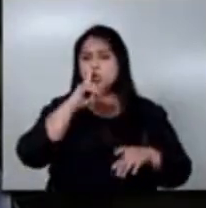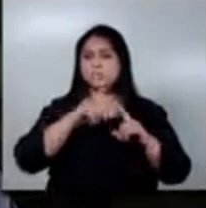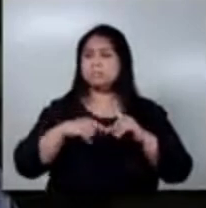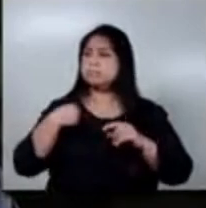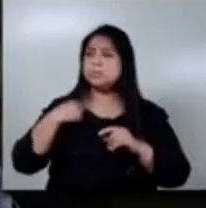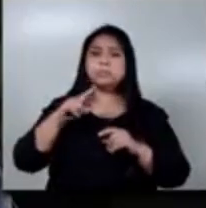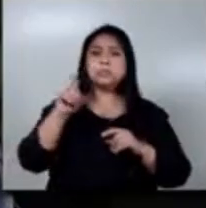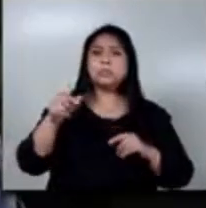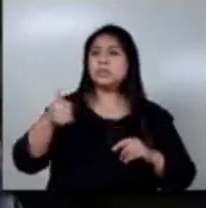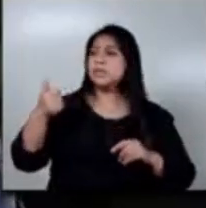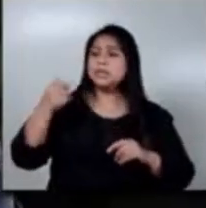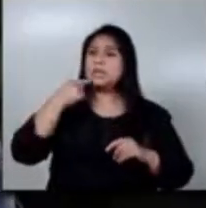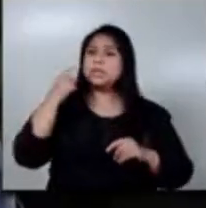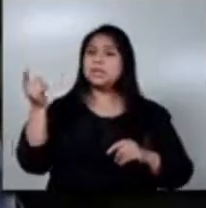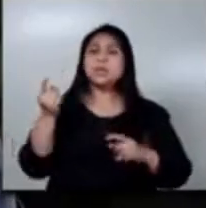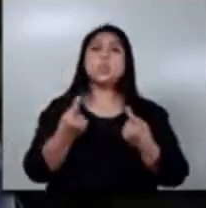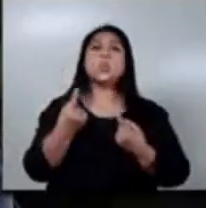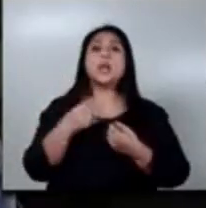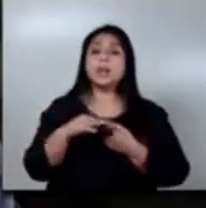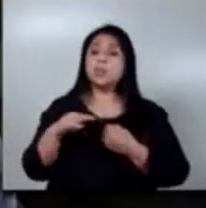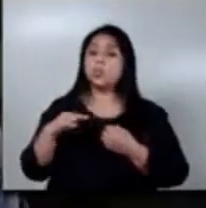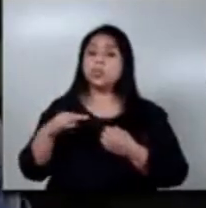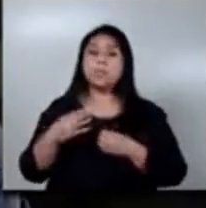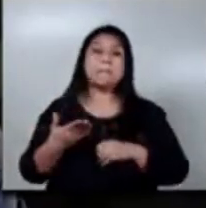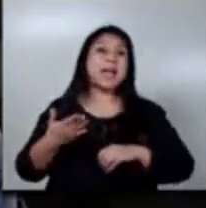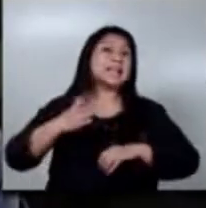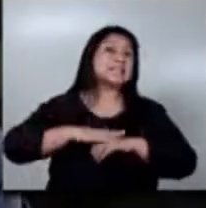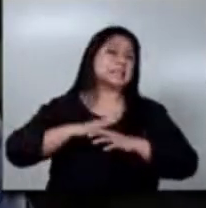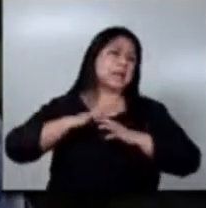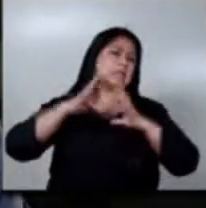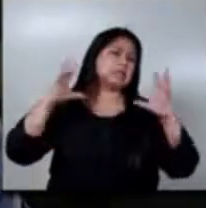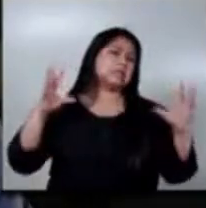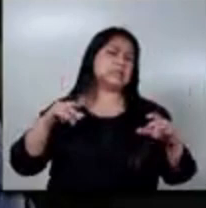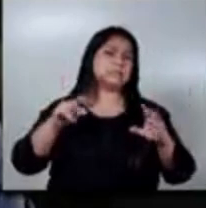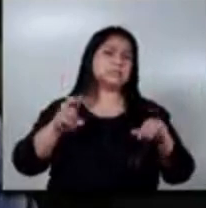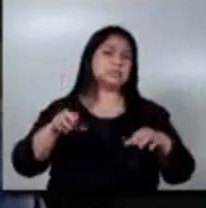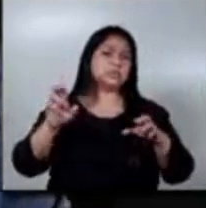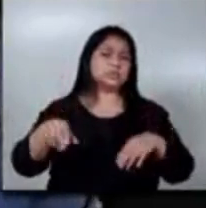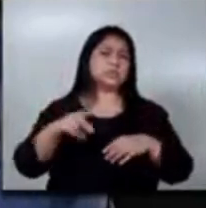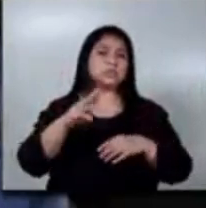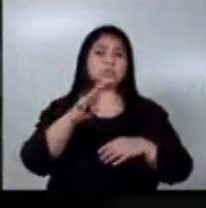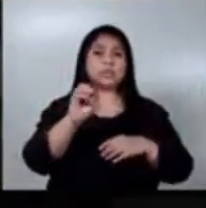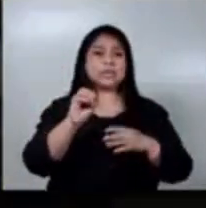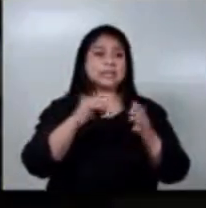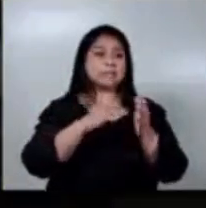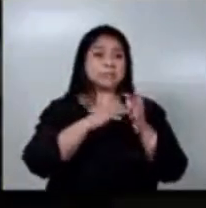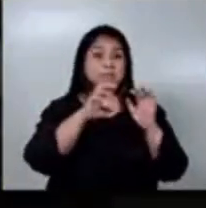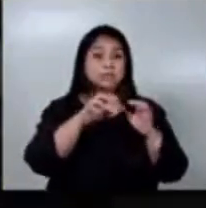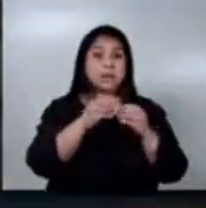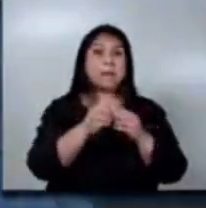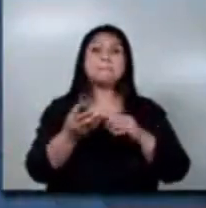¿cuál sería el municipio donde se va a tener la mayor cantidad de beneficiarios de los cuarenta mil que usted indicaba? Gracias.